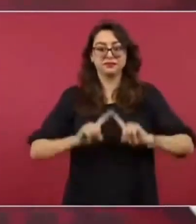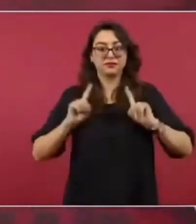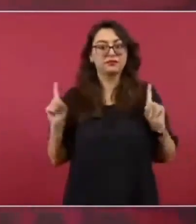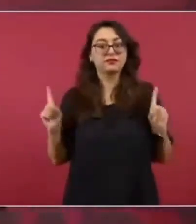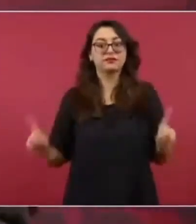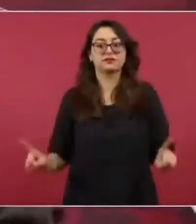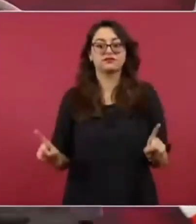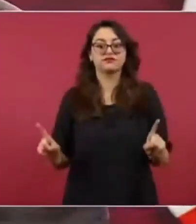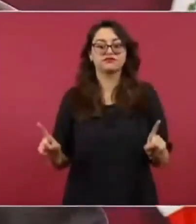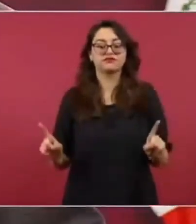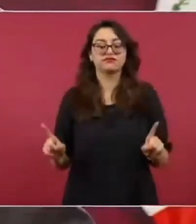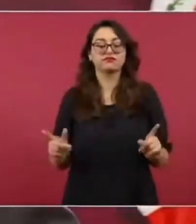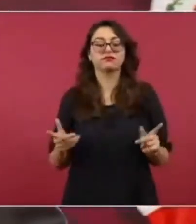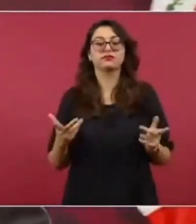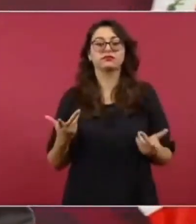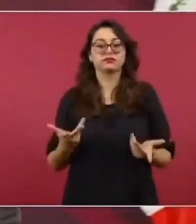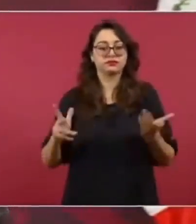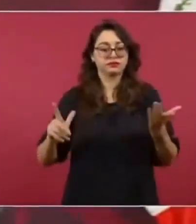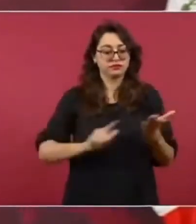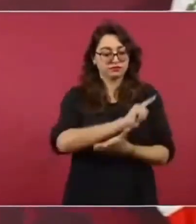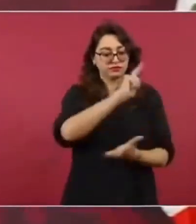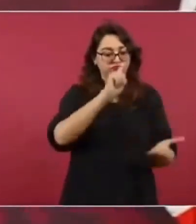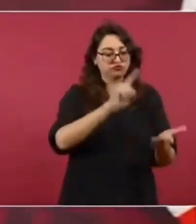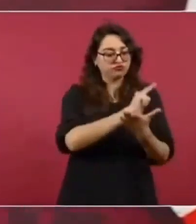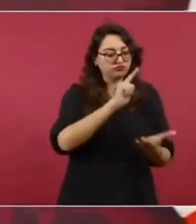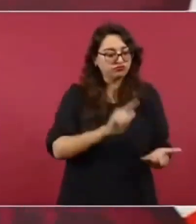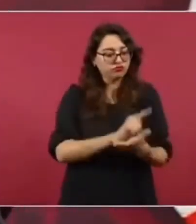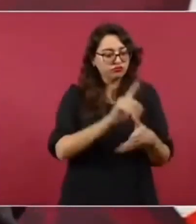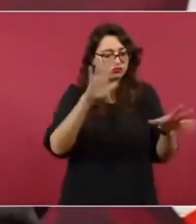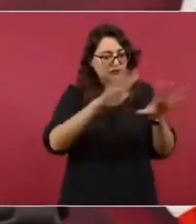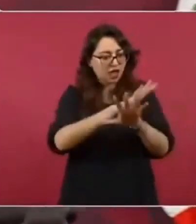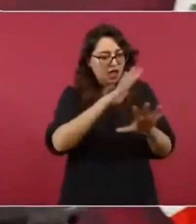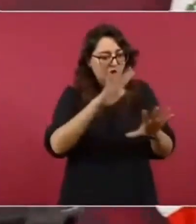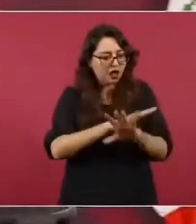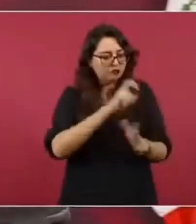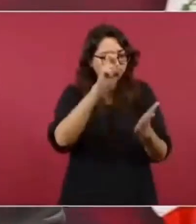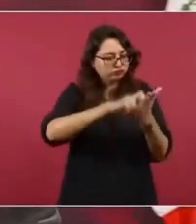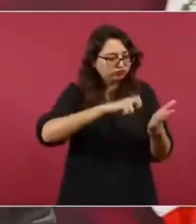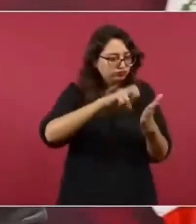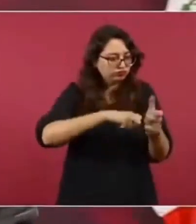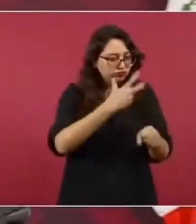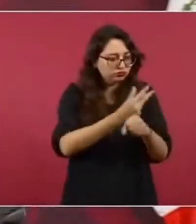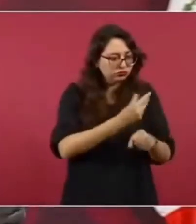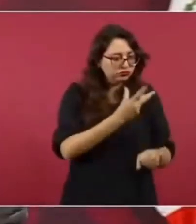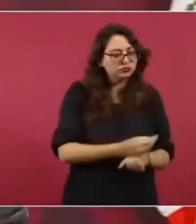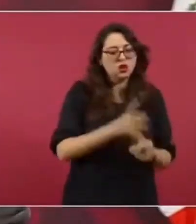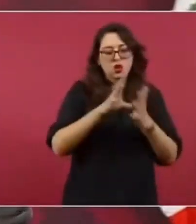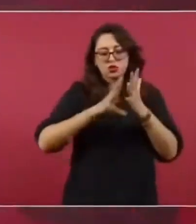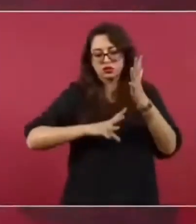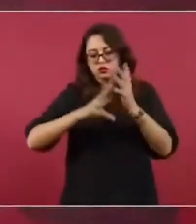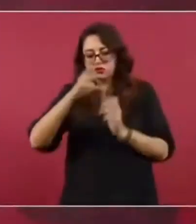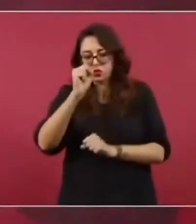que se llevaron a cabo durante el periodo neoliberal las reformas constitucionales